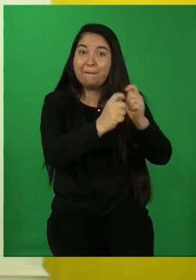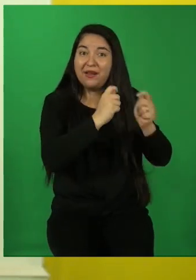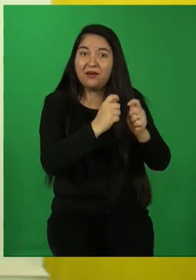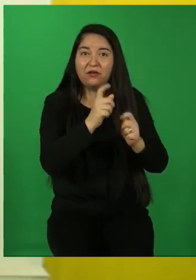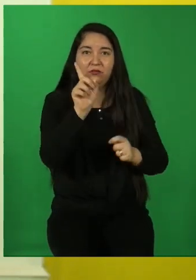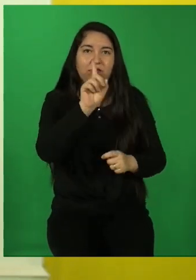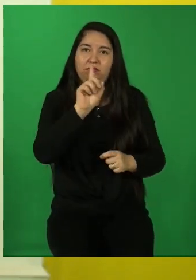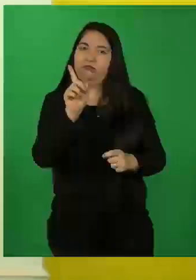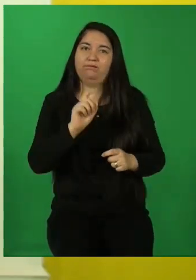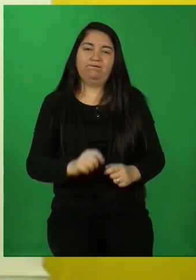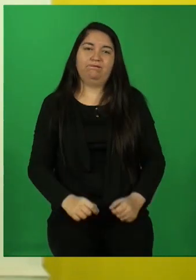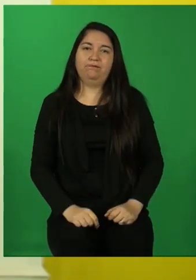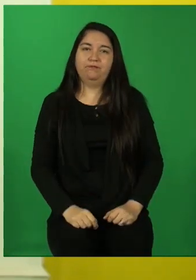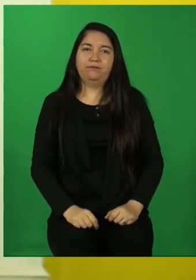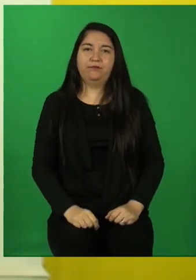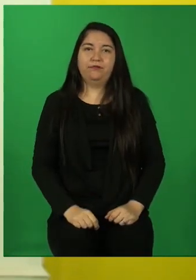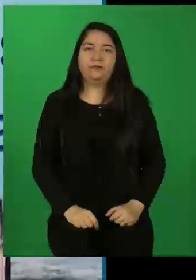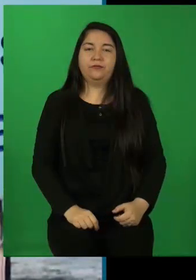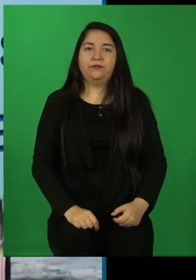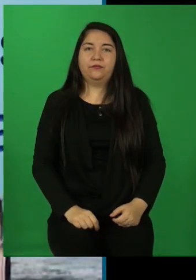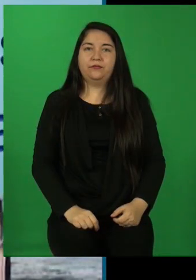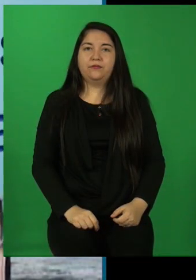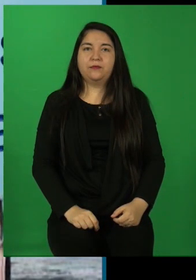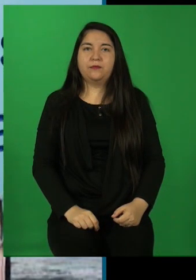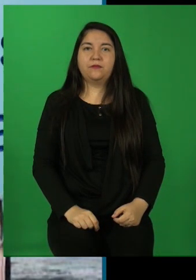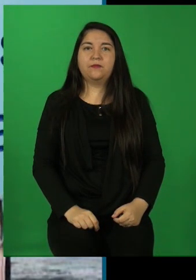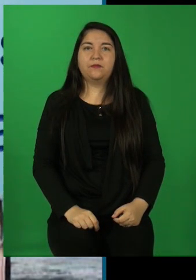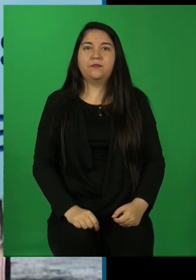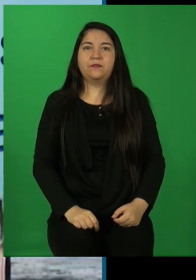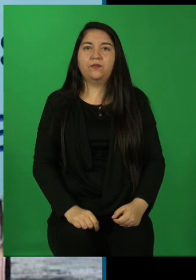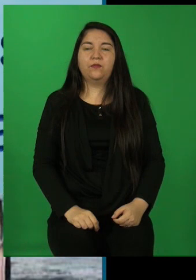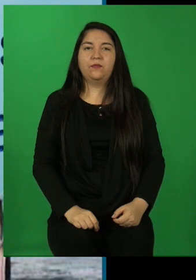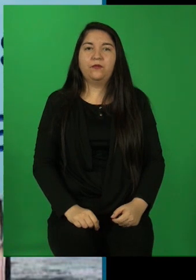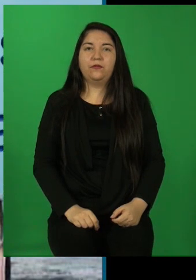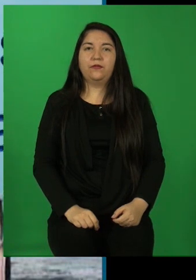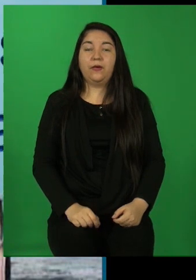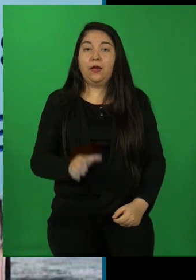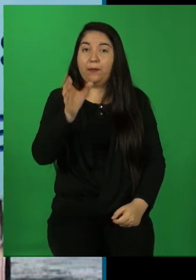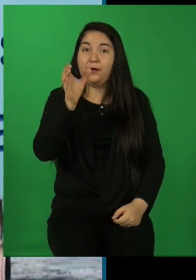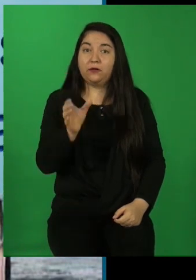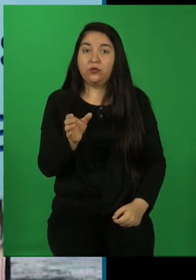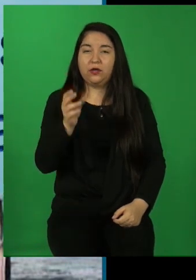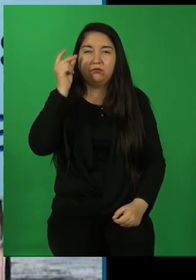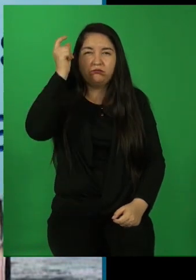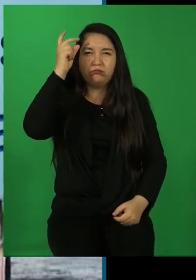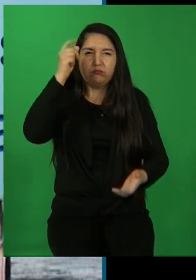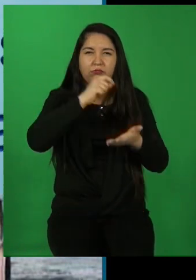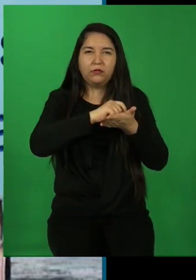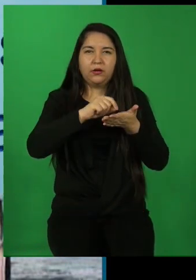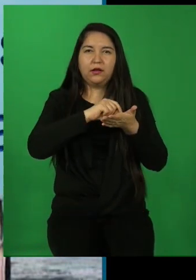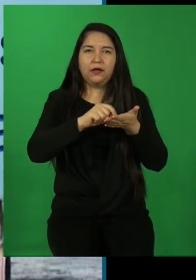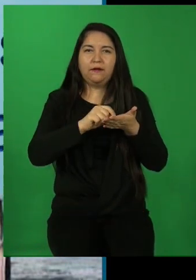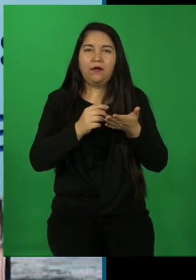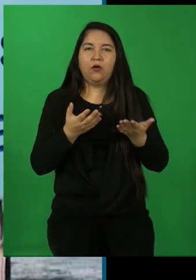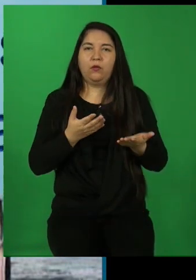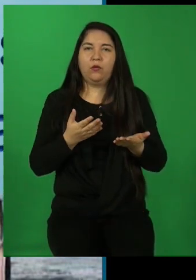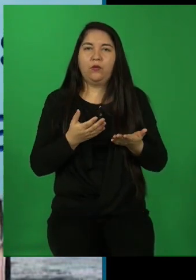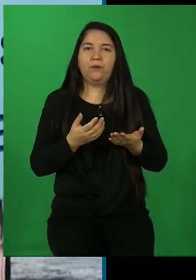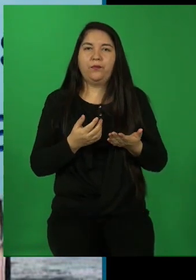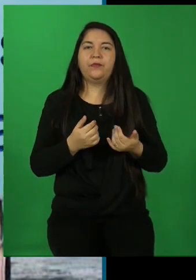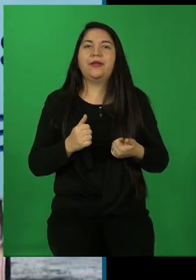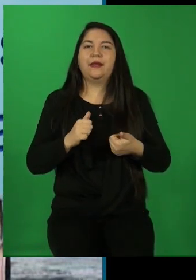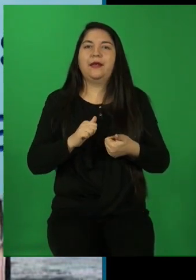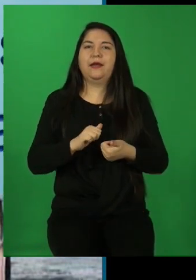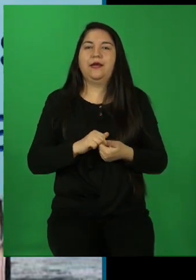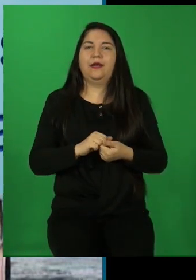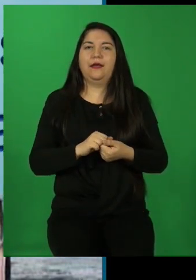El estereotipo que más se usa, estos autores, es el del género, que promueve una